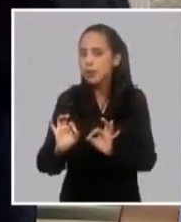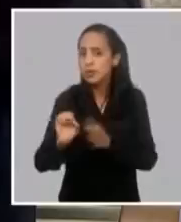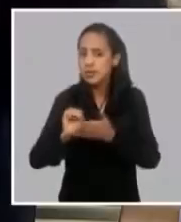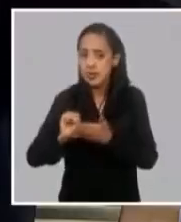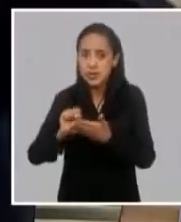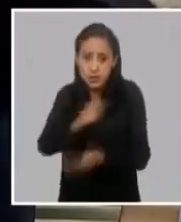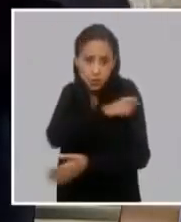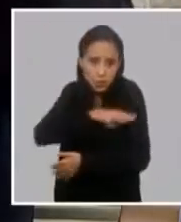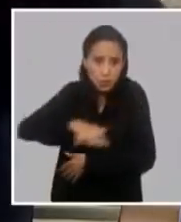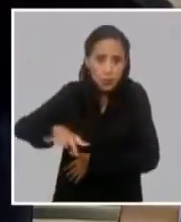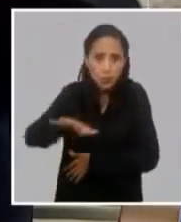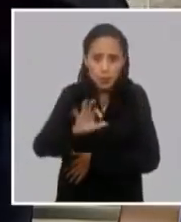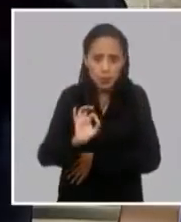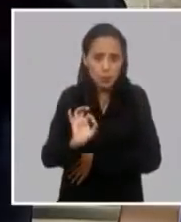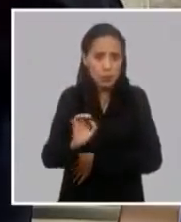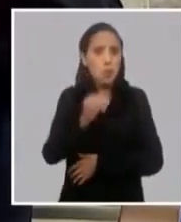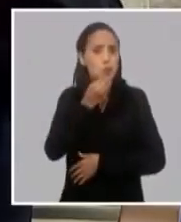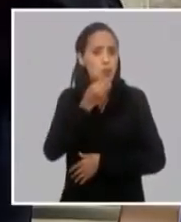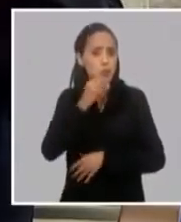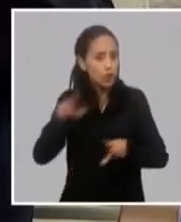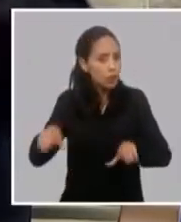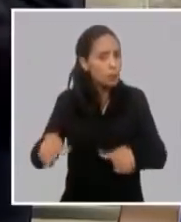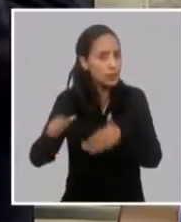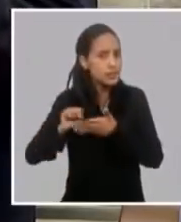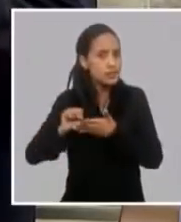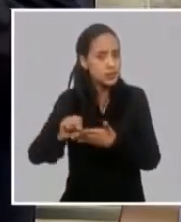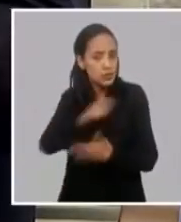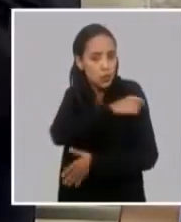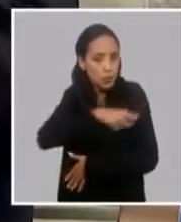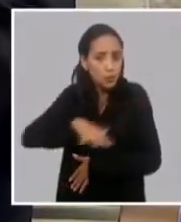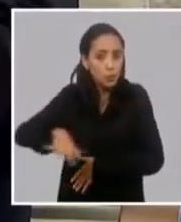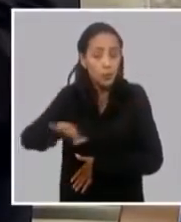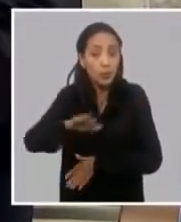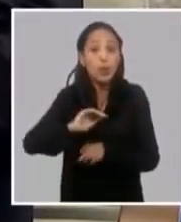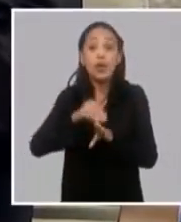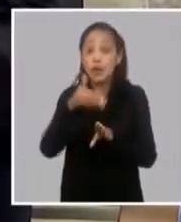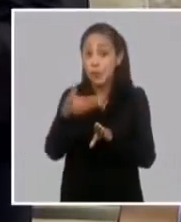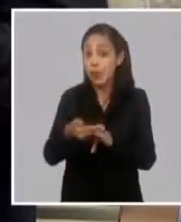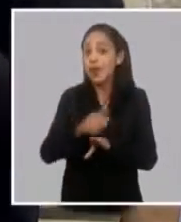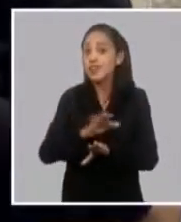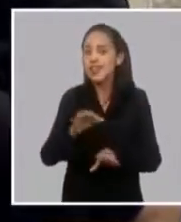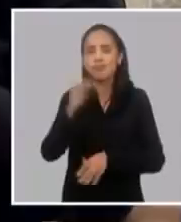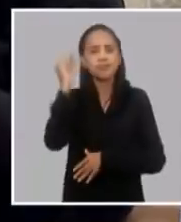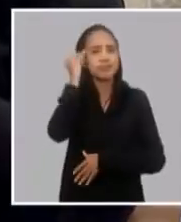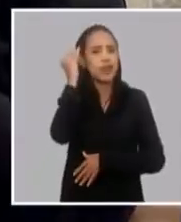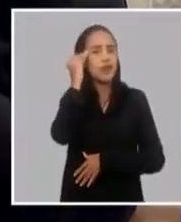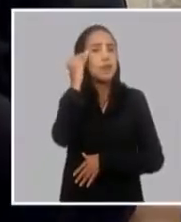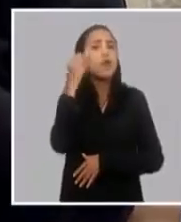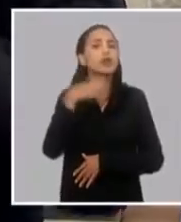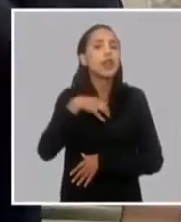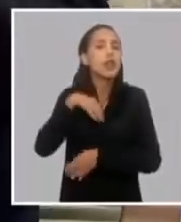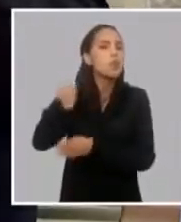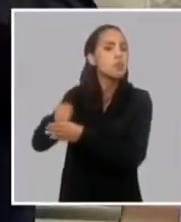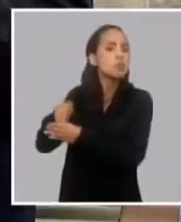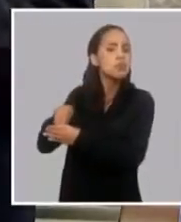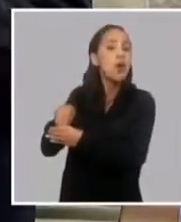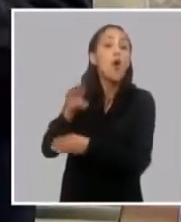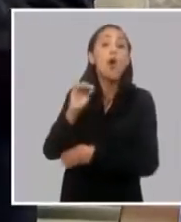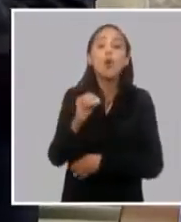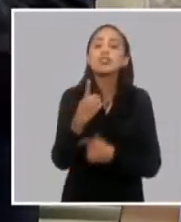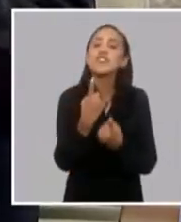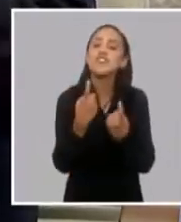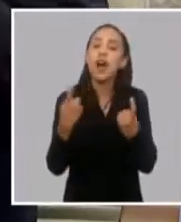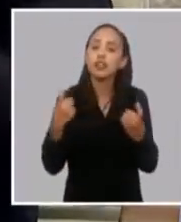todo el país, para toda la población, para toda la economía del país. Y en función de eso es que se sabe si nos queda reserva o si hay un